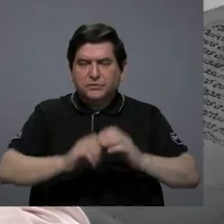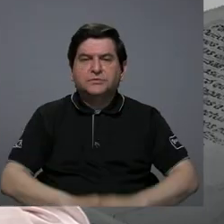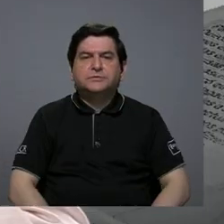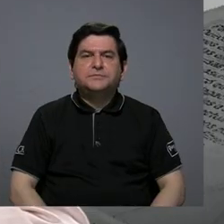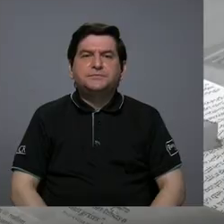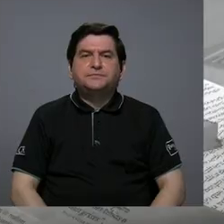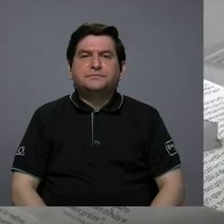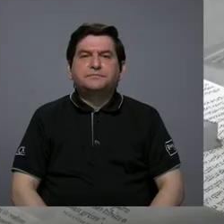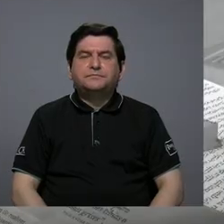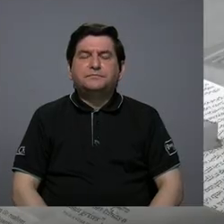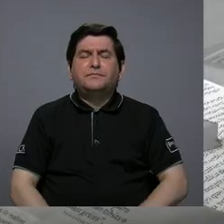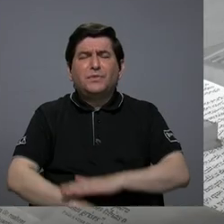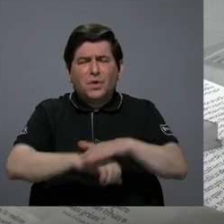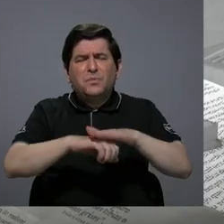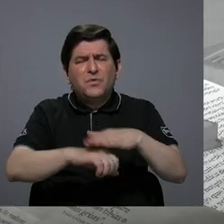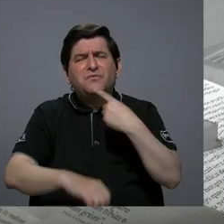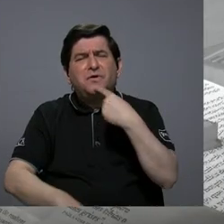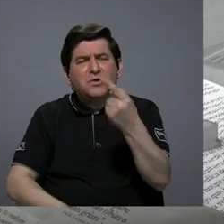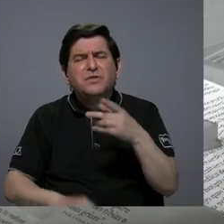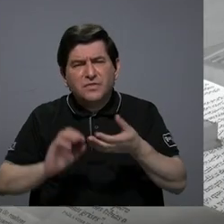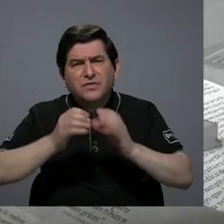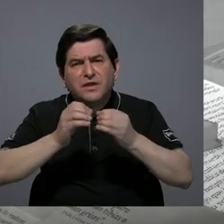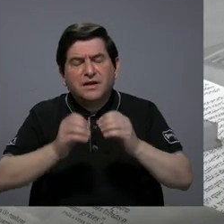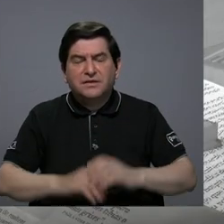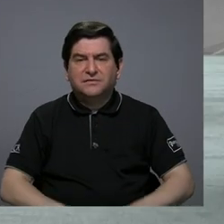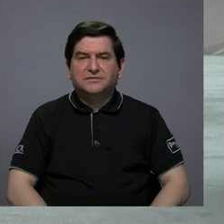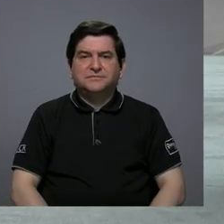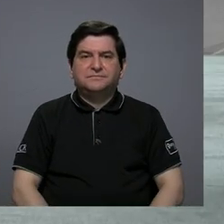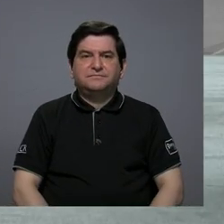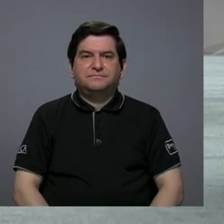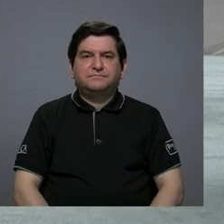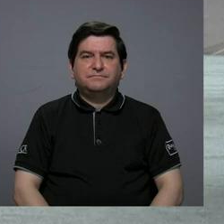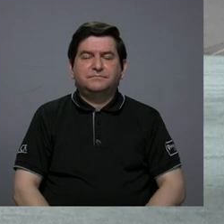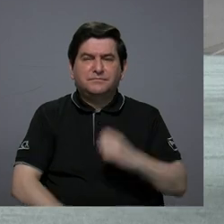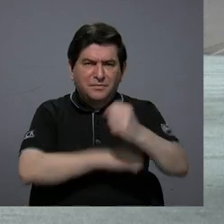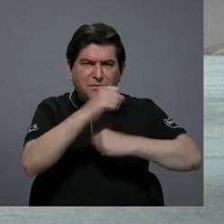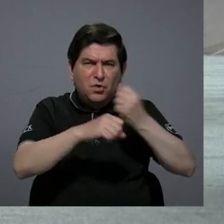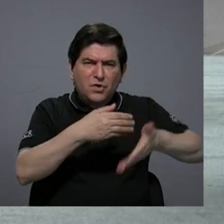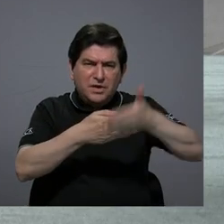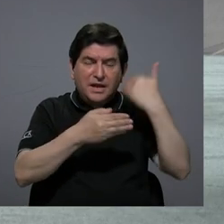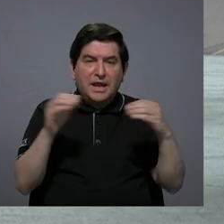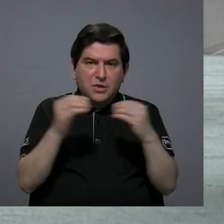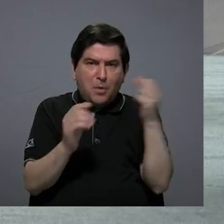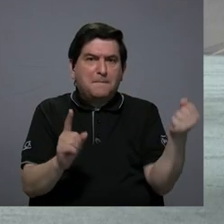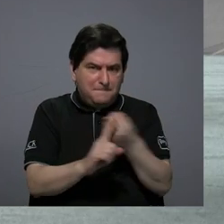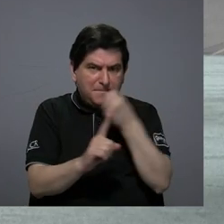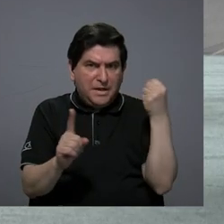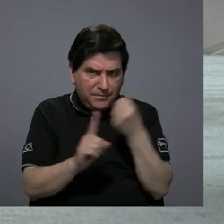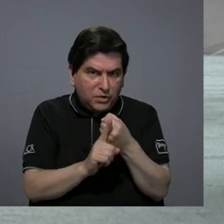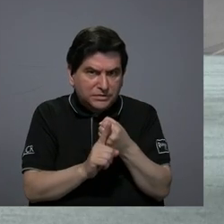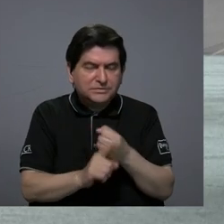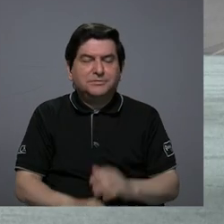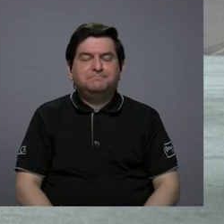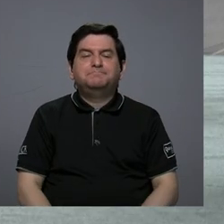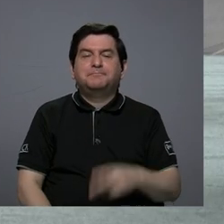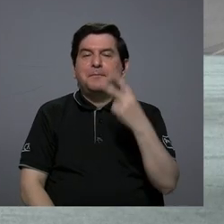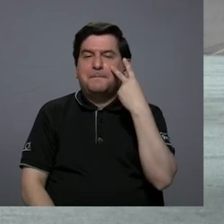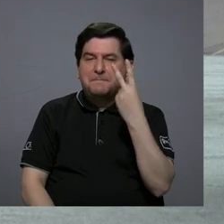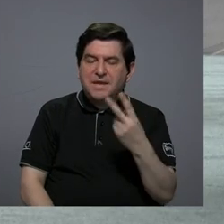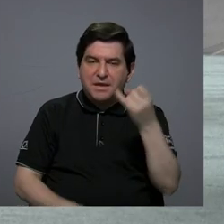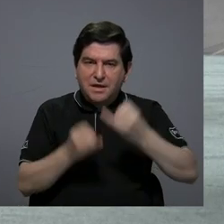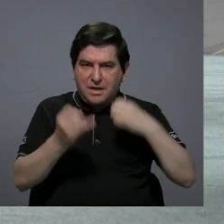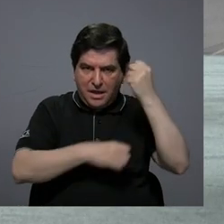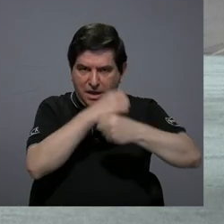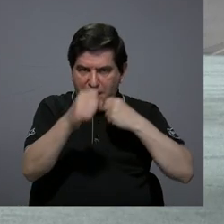Si nos comparte por favor más bien esas cifras porque el año pasado fue el año más violento. Vea, en el